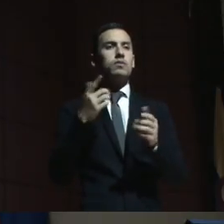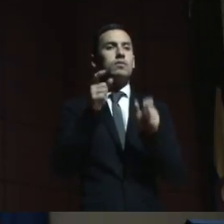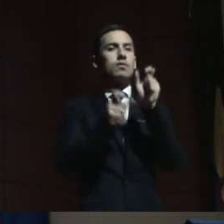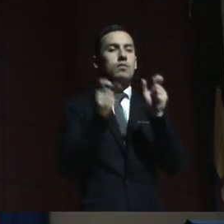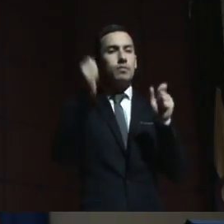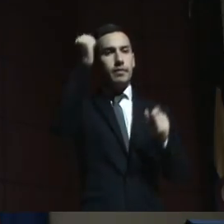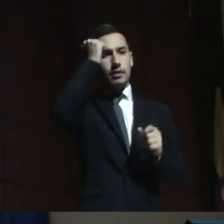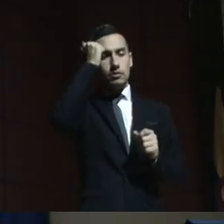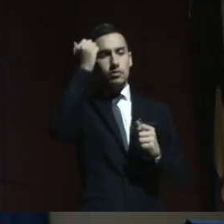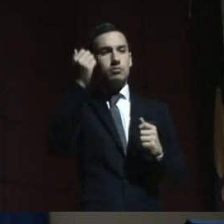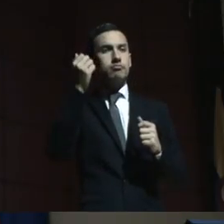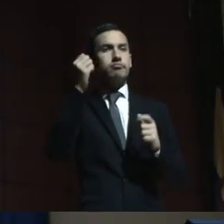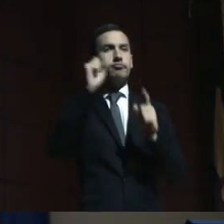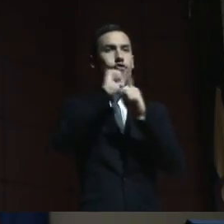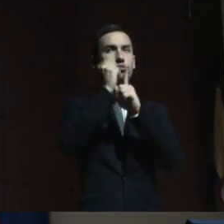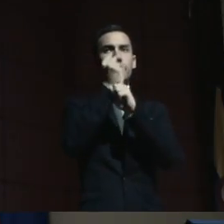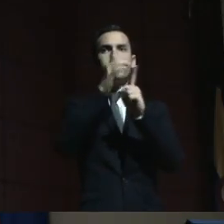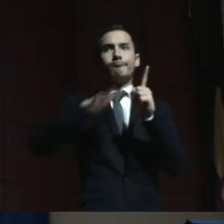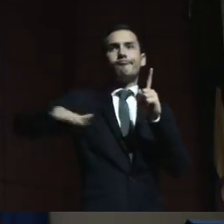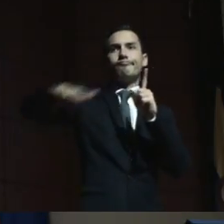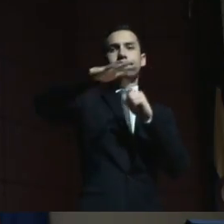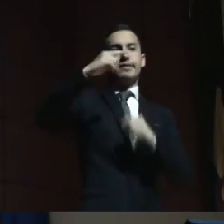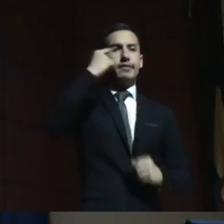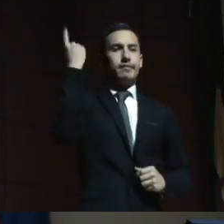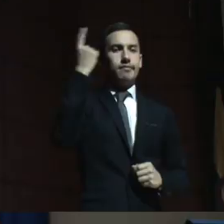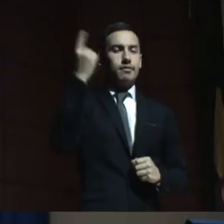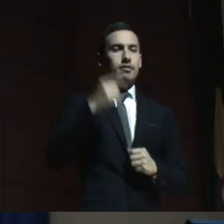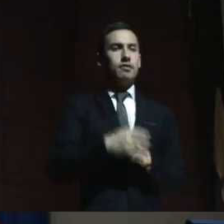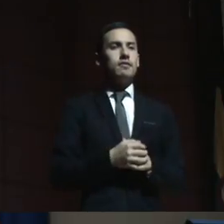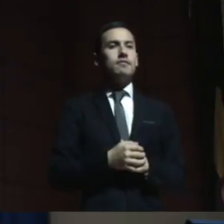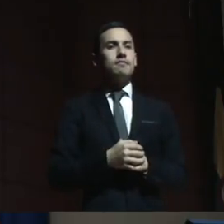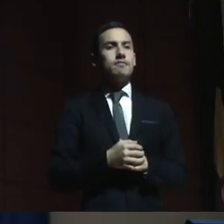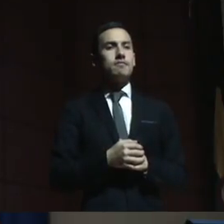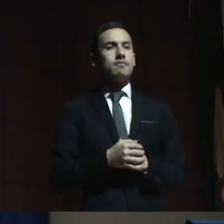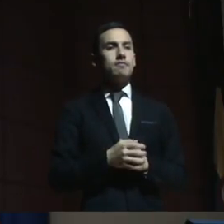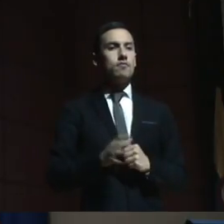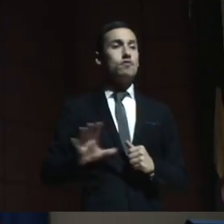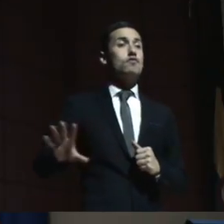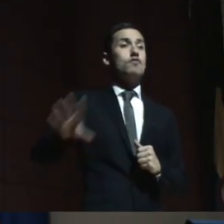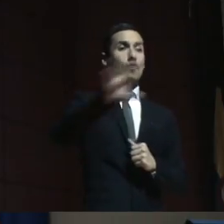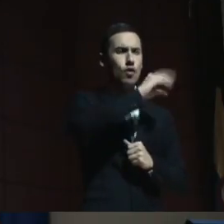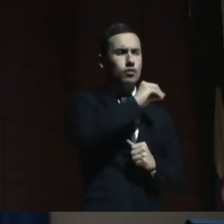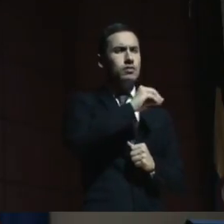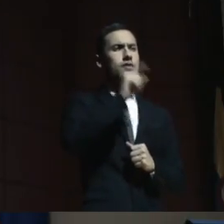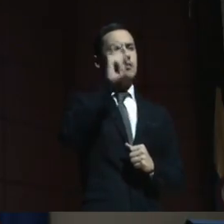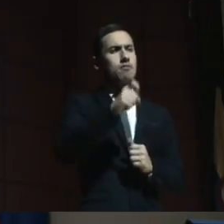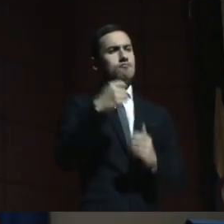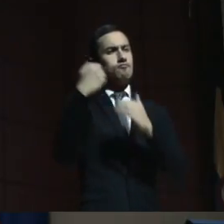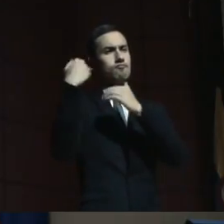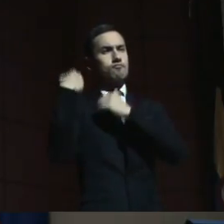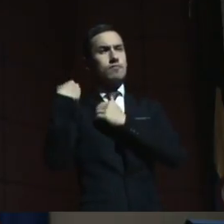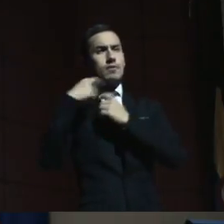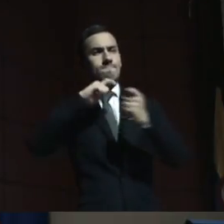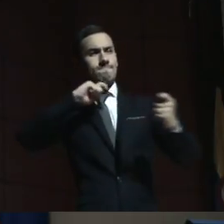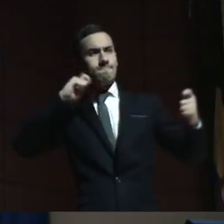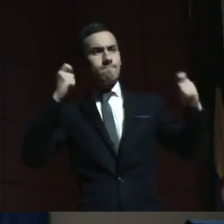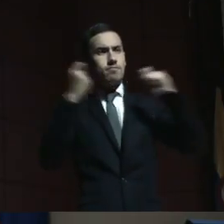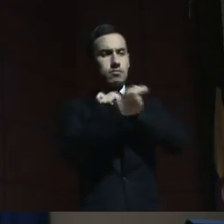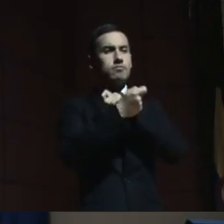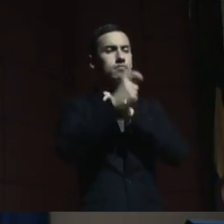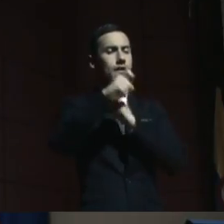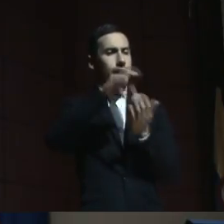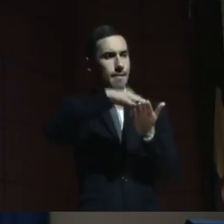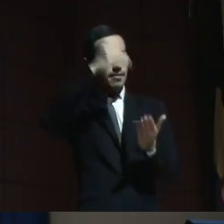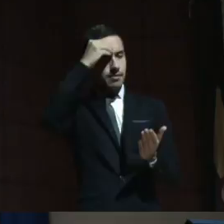y la sociedad en general. Creo que todos tenemos como esa misión de transformar y cambiar y